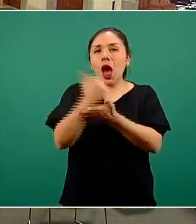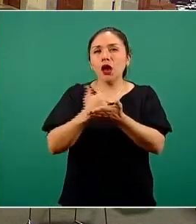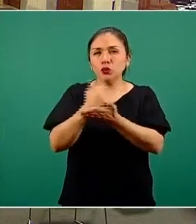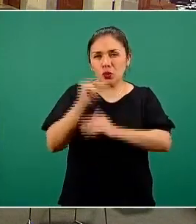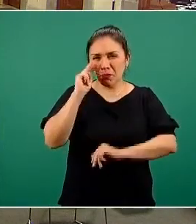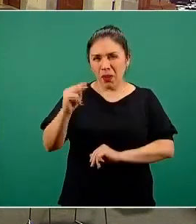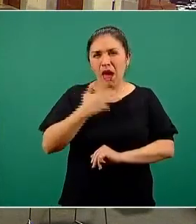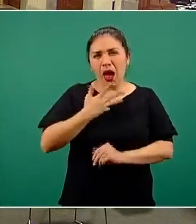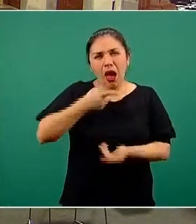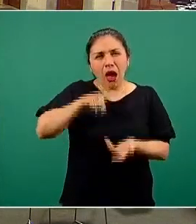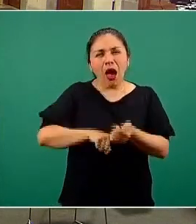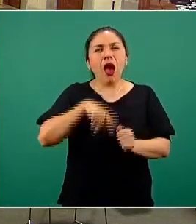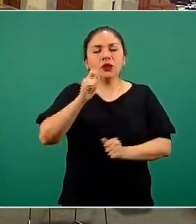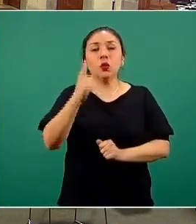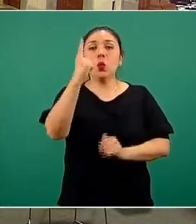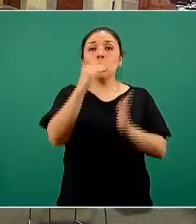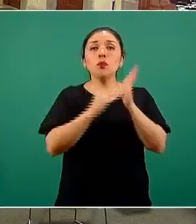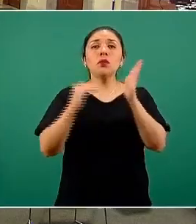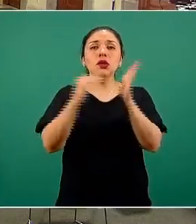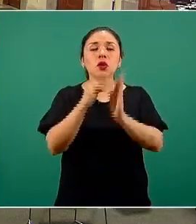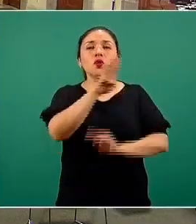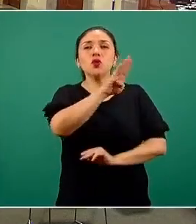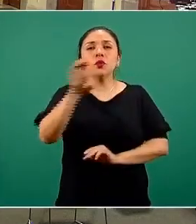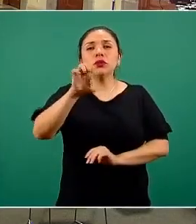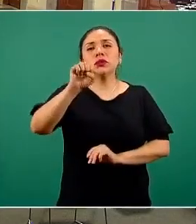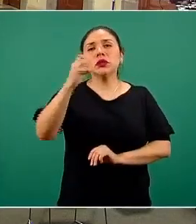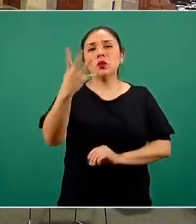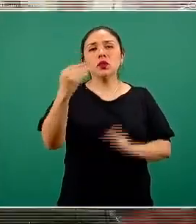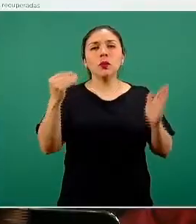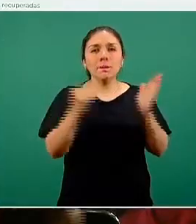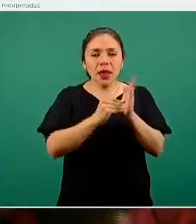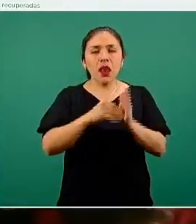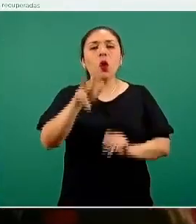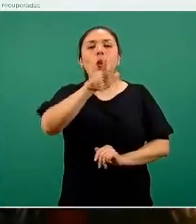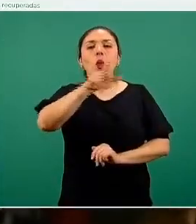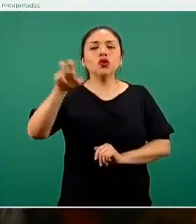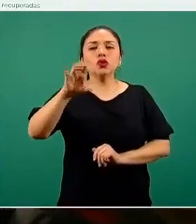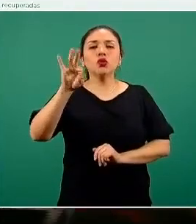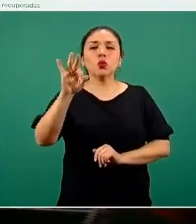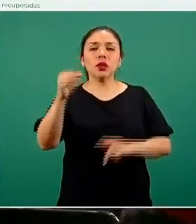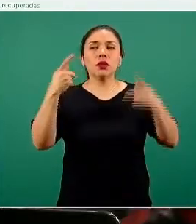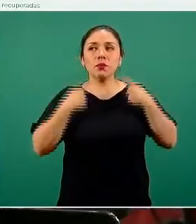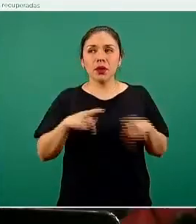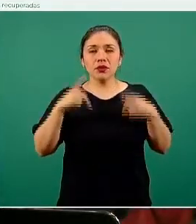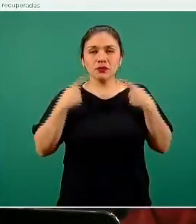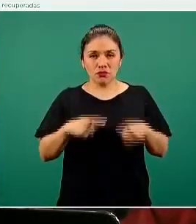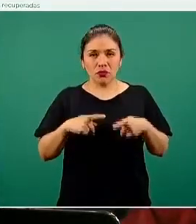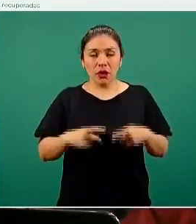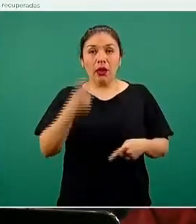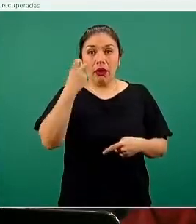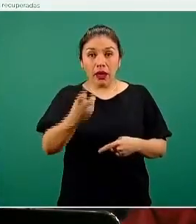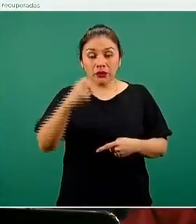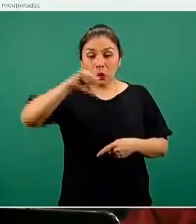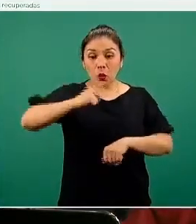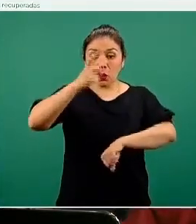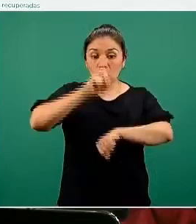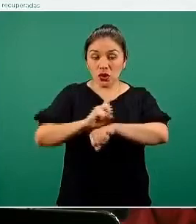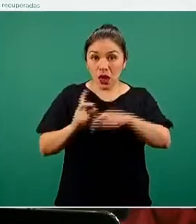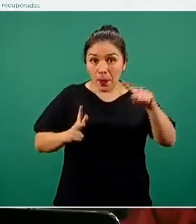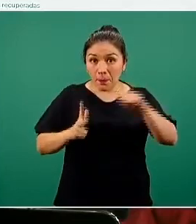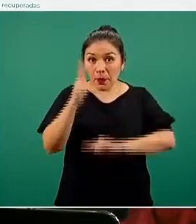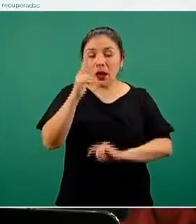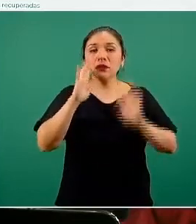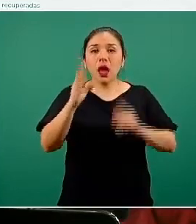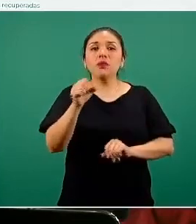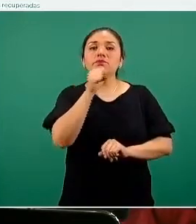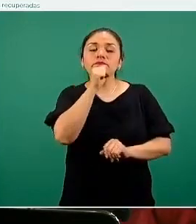están representadas este millón novecientos sesenta y cuatro mil ochocientas cuarenta personas que, para el corte de hoy, se